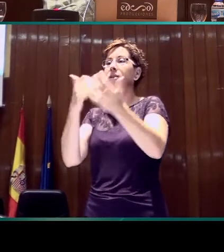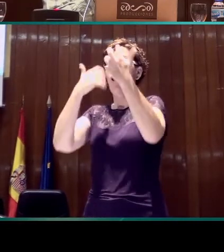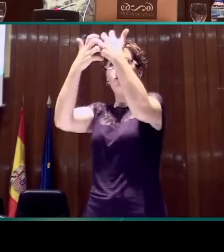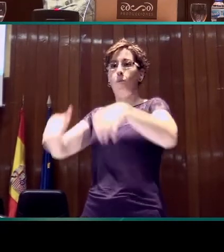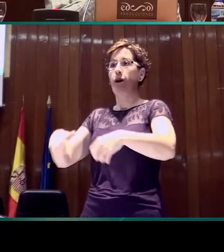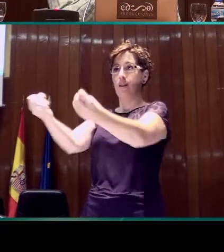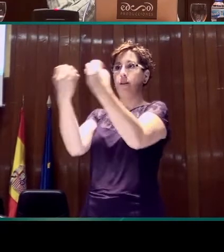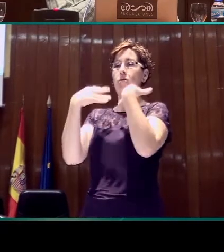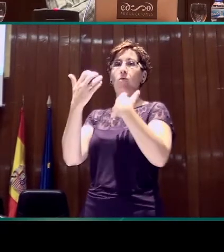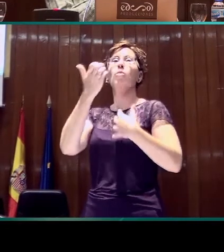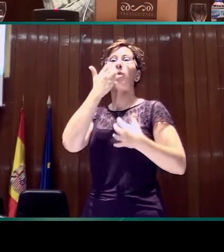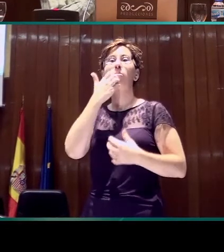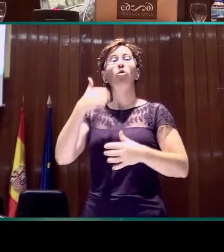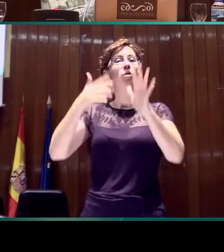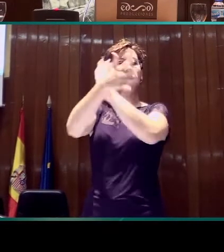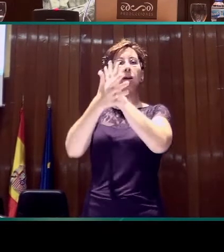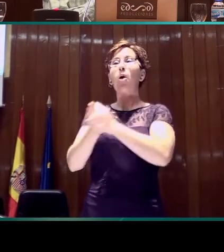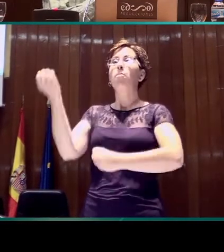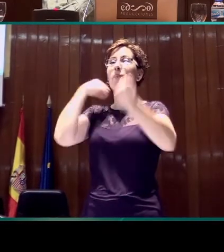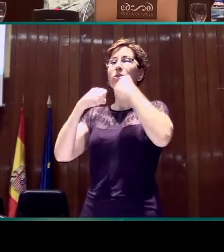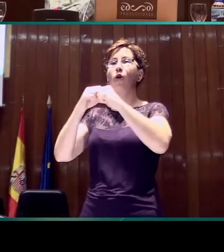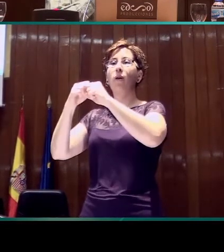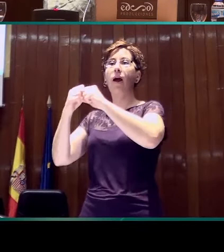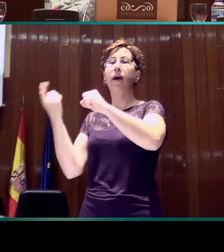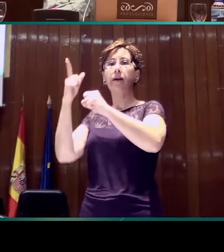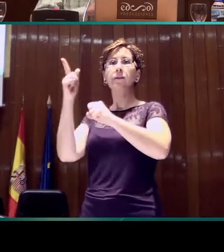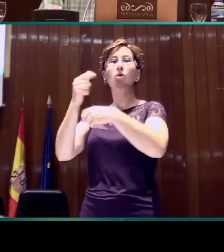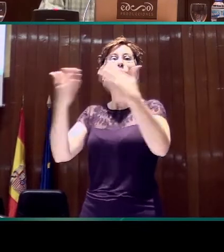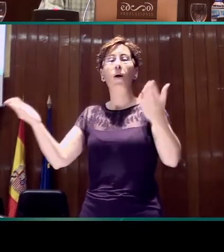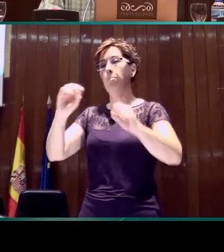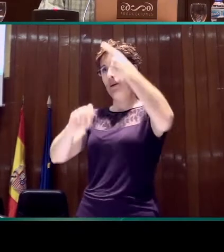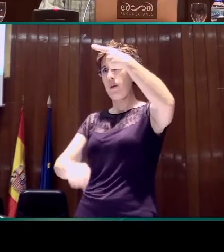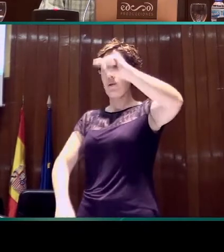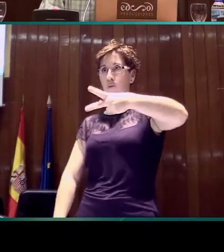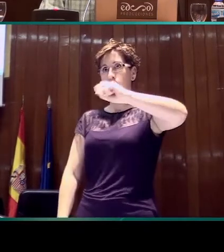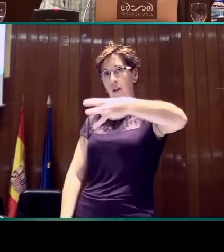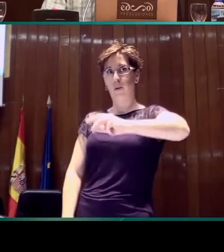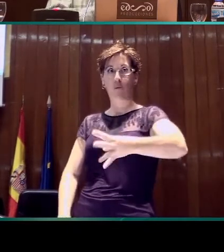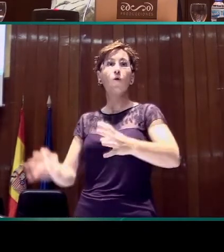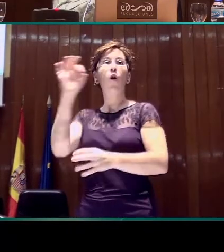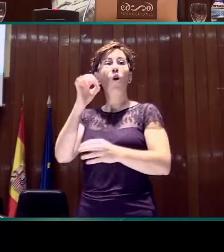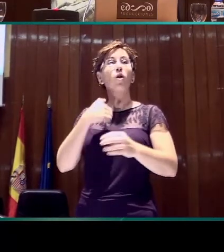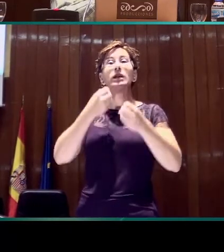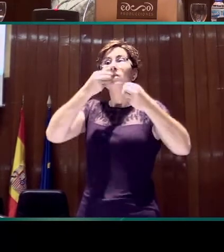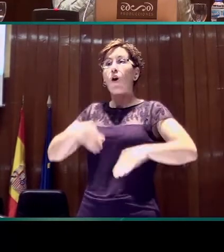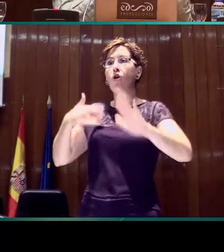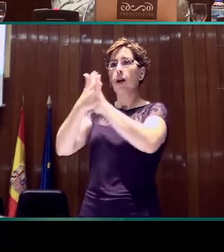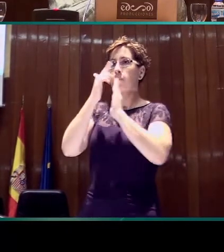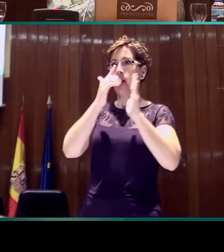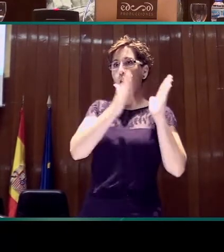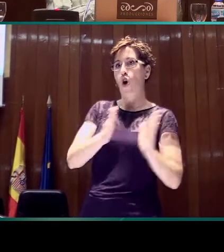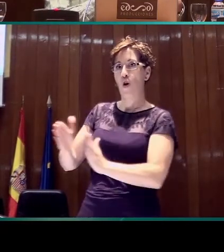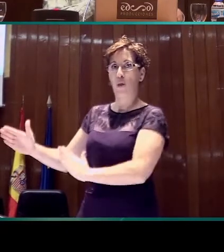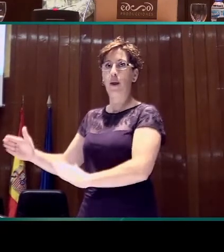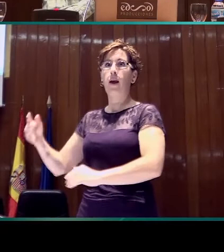han aparecido y en primer lugar aparece no sé quién y en segundo aparece no sé quién. O voy a ordenar esta historia en partes, ¿de acuerdo? Y esta es la primera